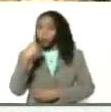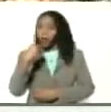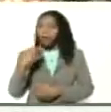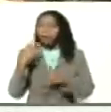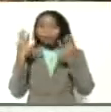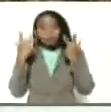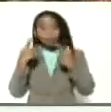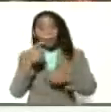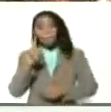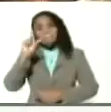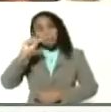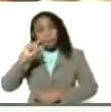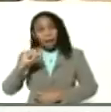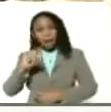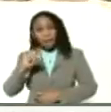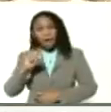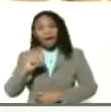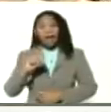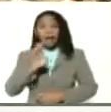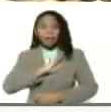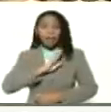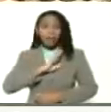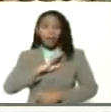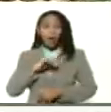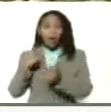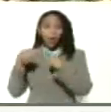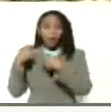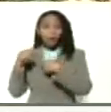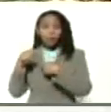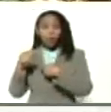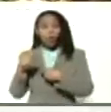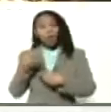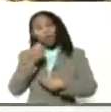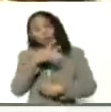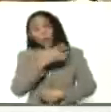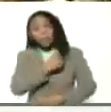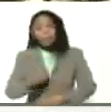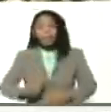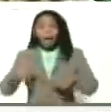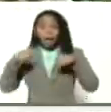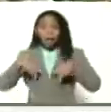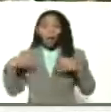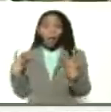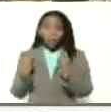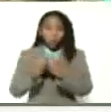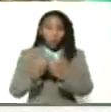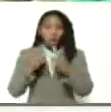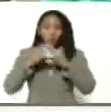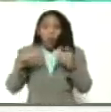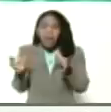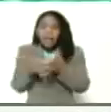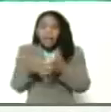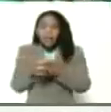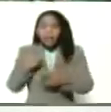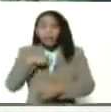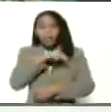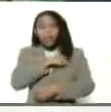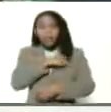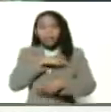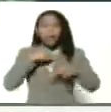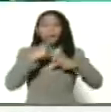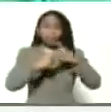mucho más barata que la que tenemos en los comercios. Así que bueno, presidente, desde aquí junto a todo el equipo de nuestras plantas